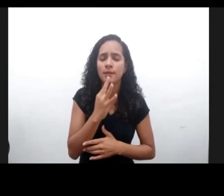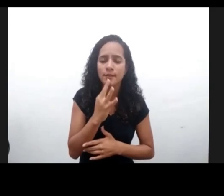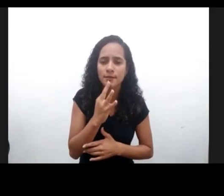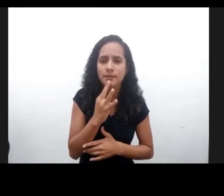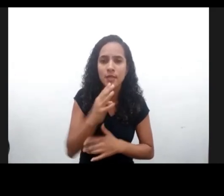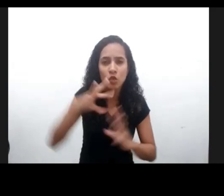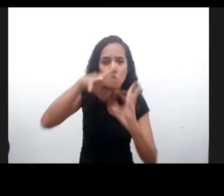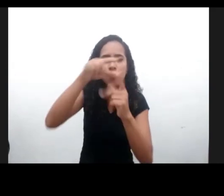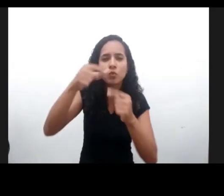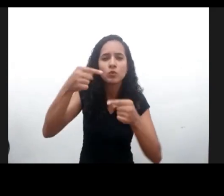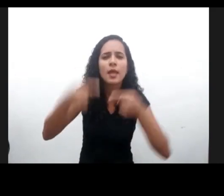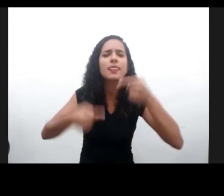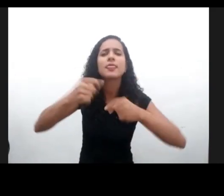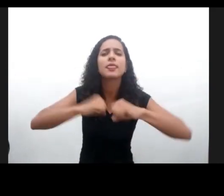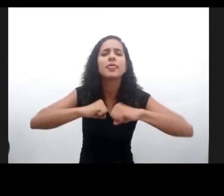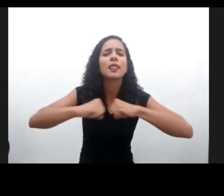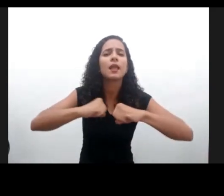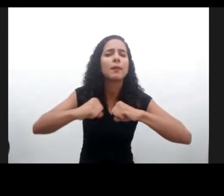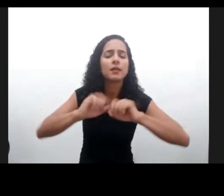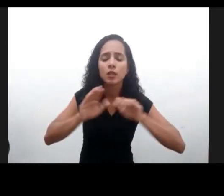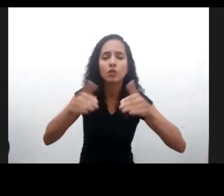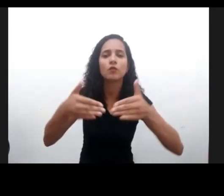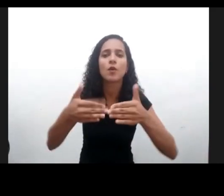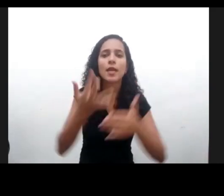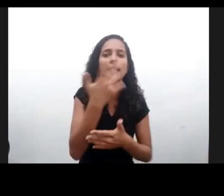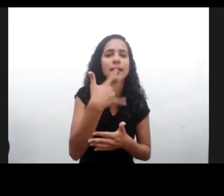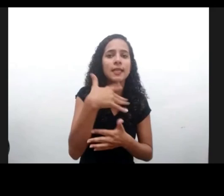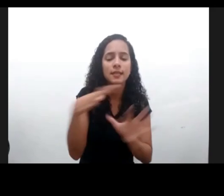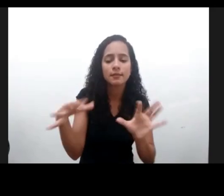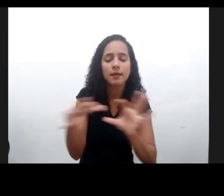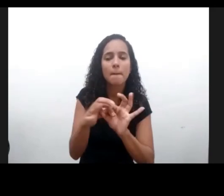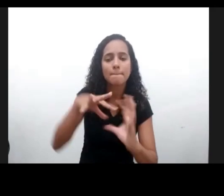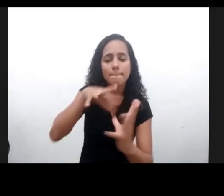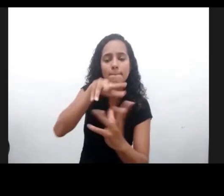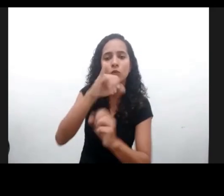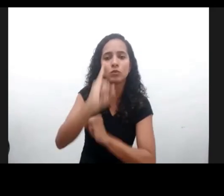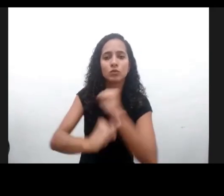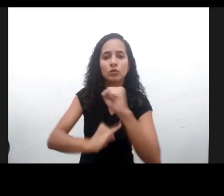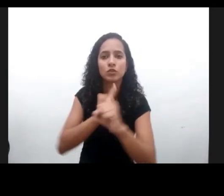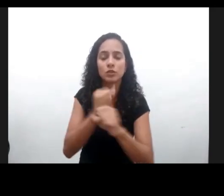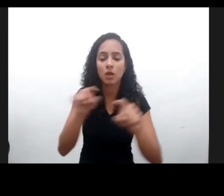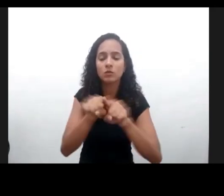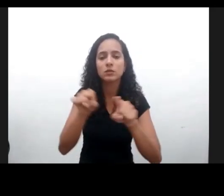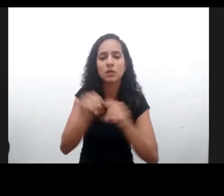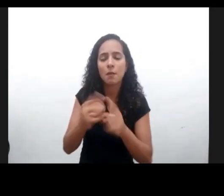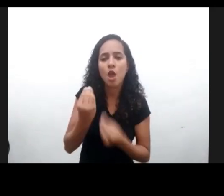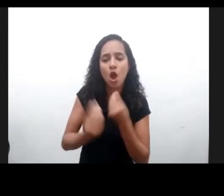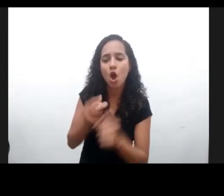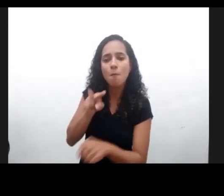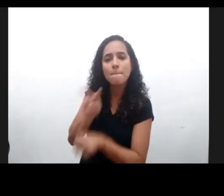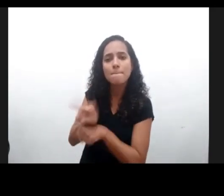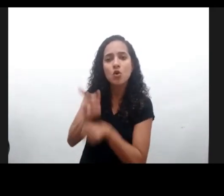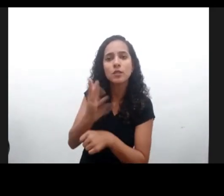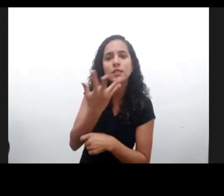es lo que se está discutiendo en todo el mundo sobre la relación del niño y de la niña con el mundo digital y también buscar formas de